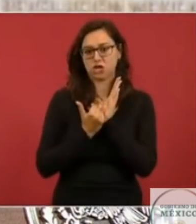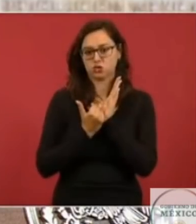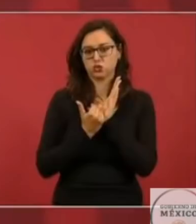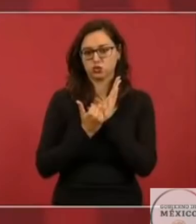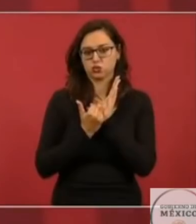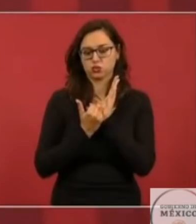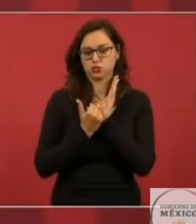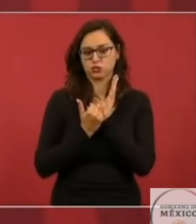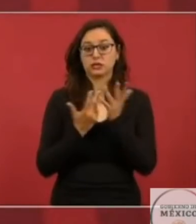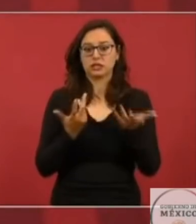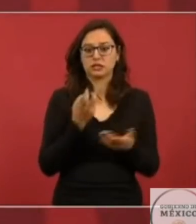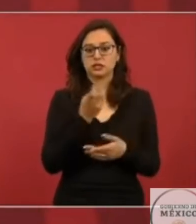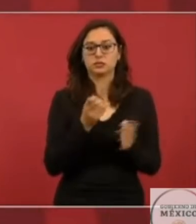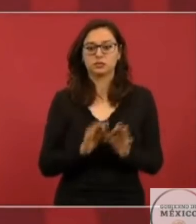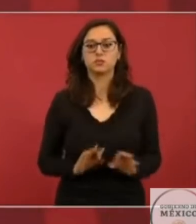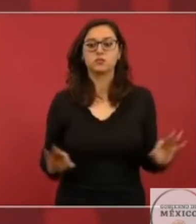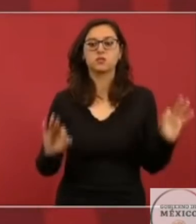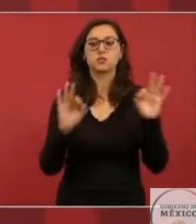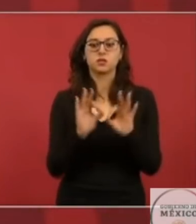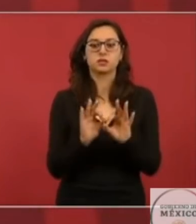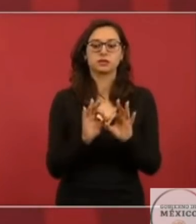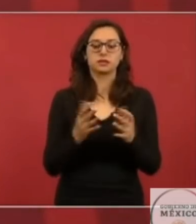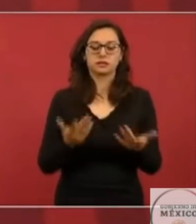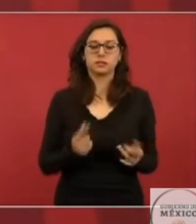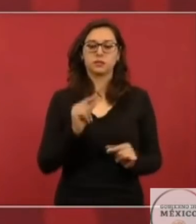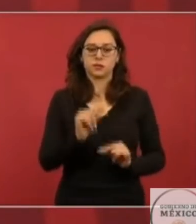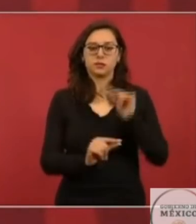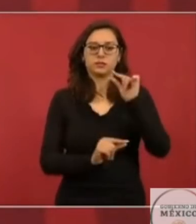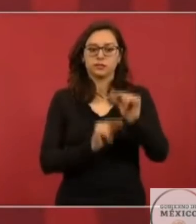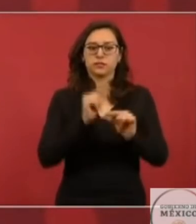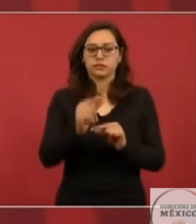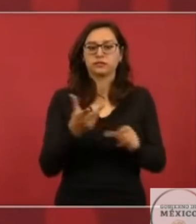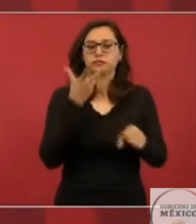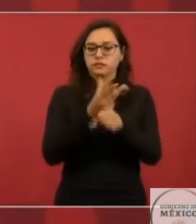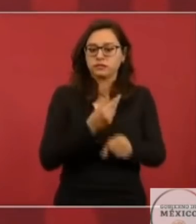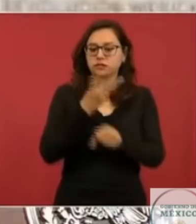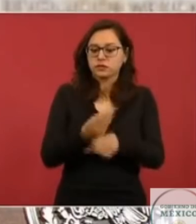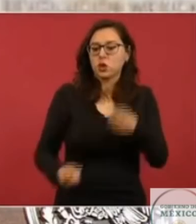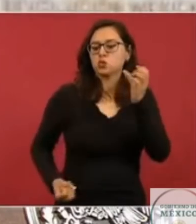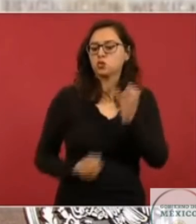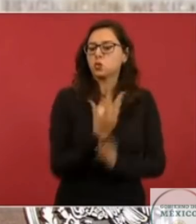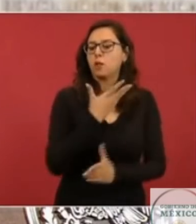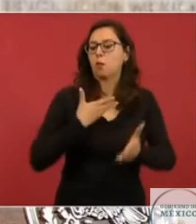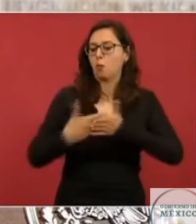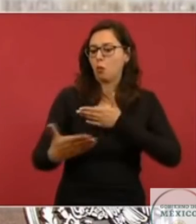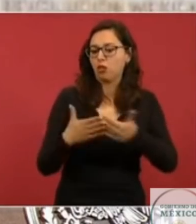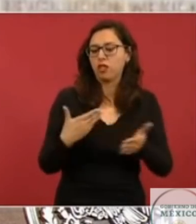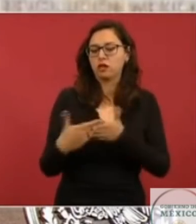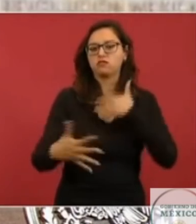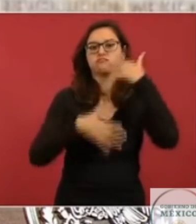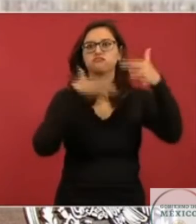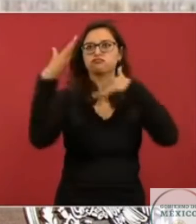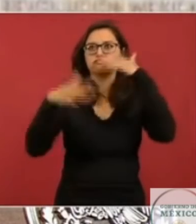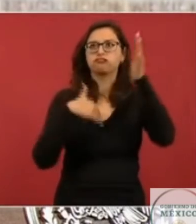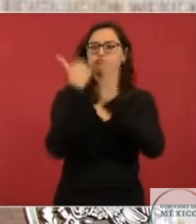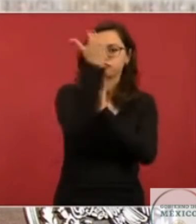se va logrando con la modernización de las refinerías.